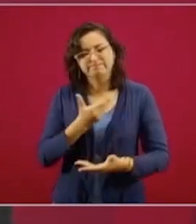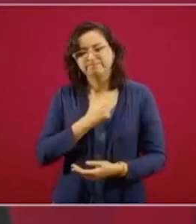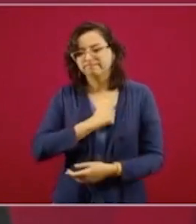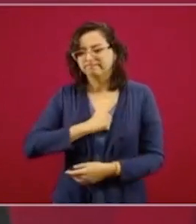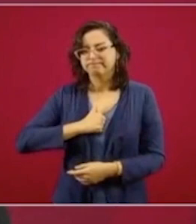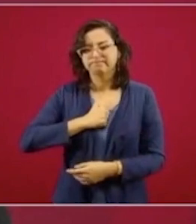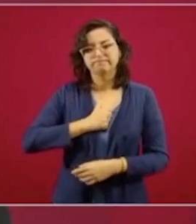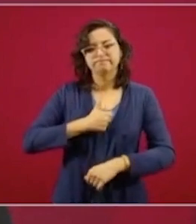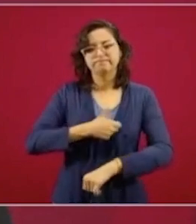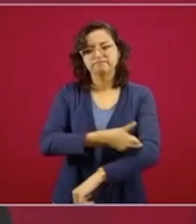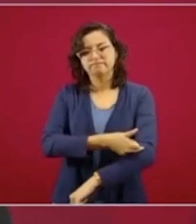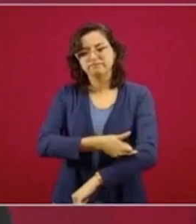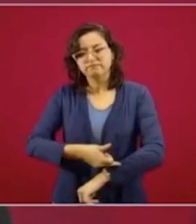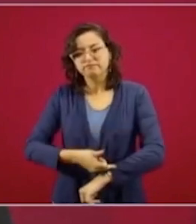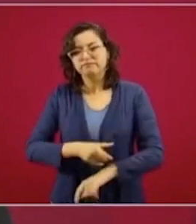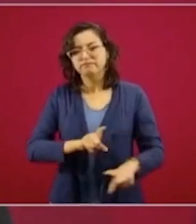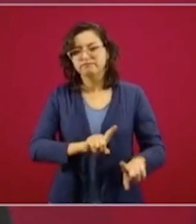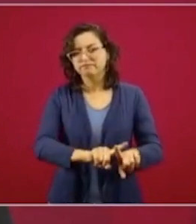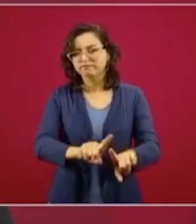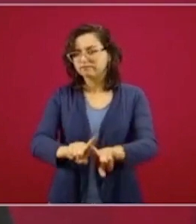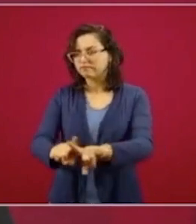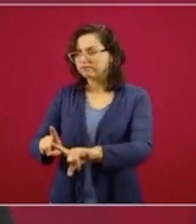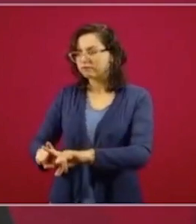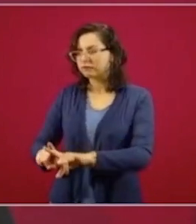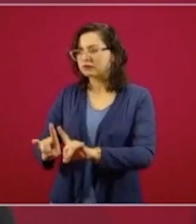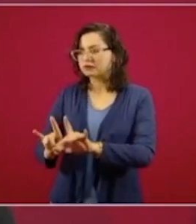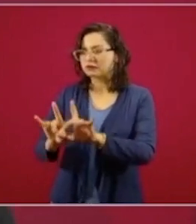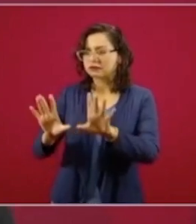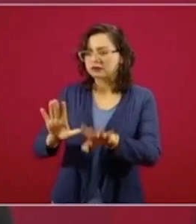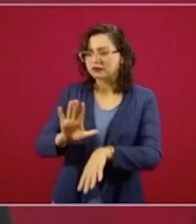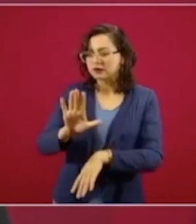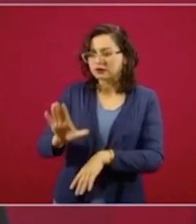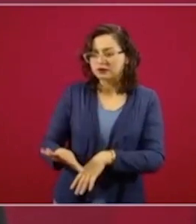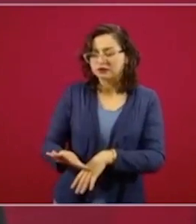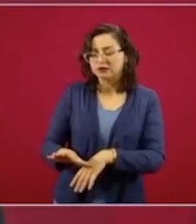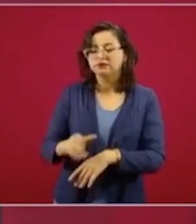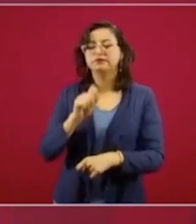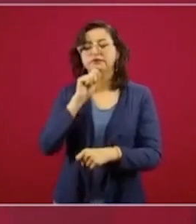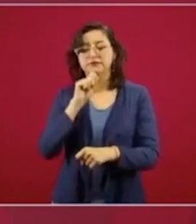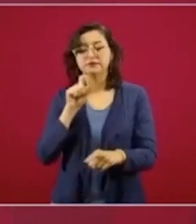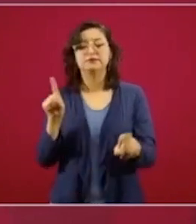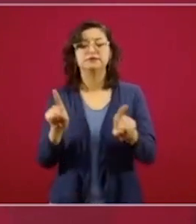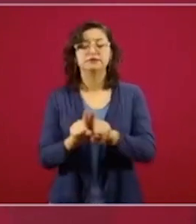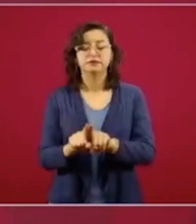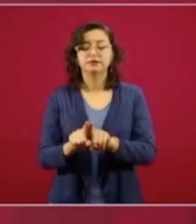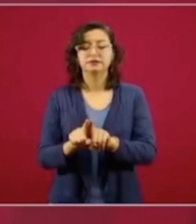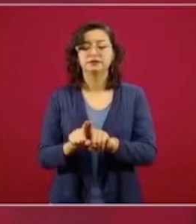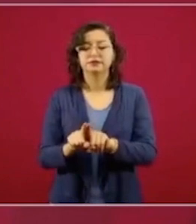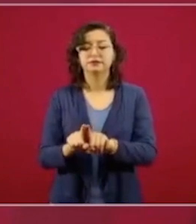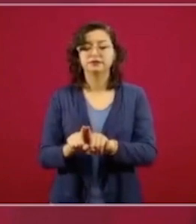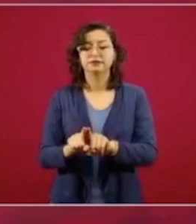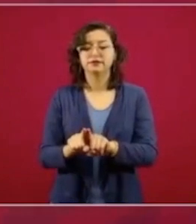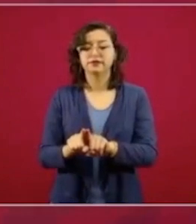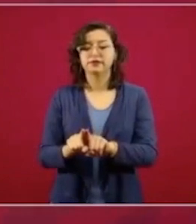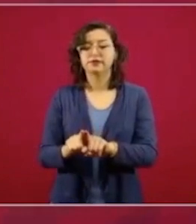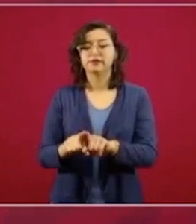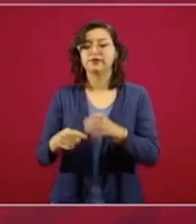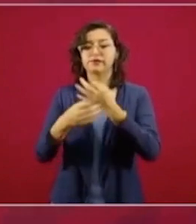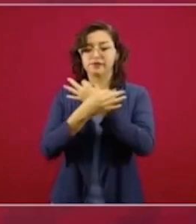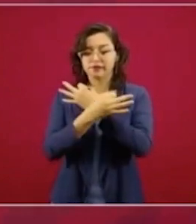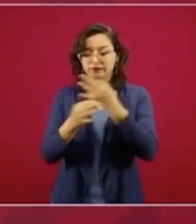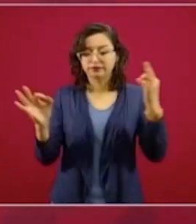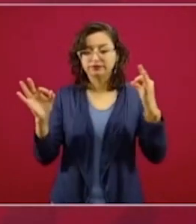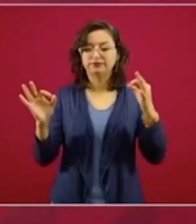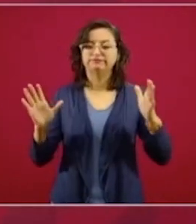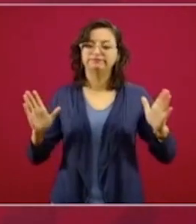y mandamos también nuestro mensaje de